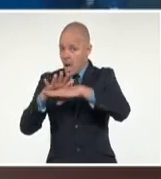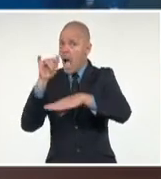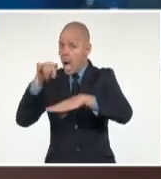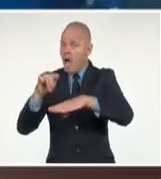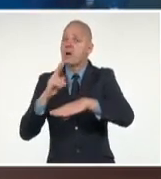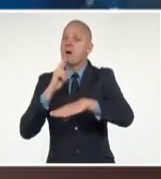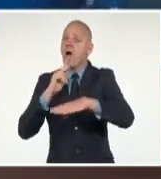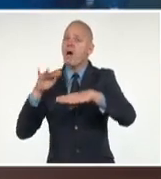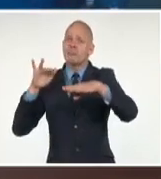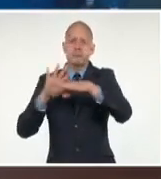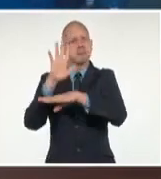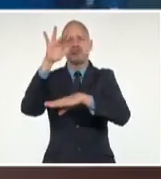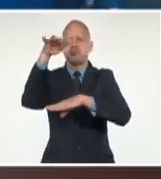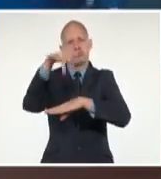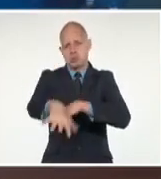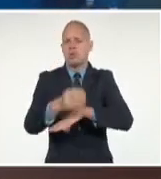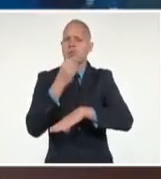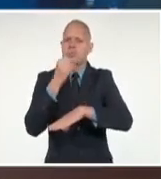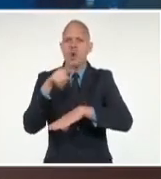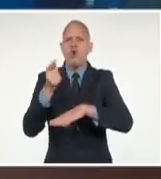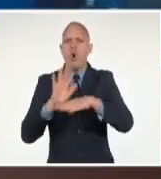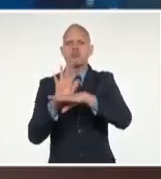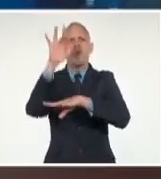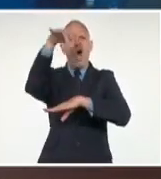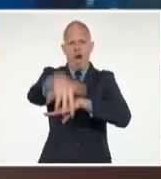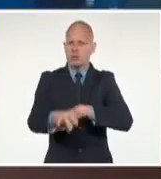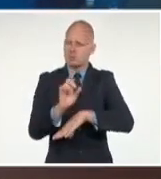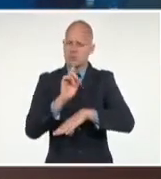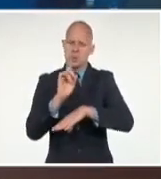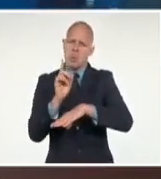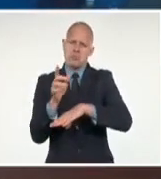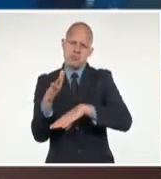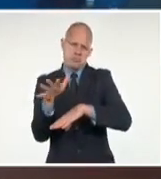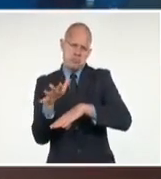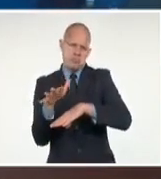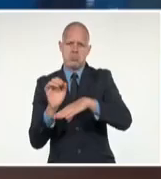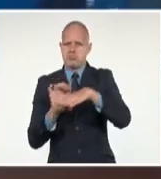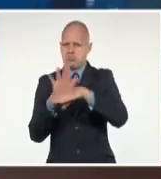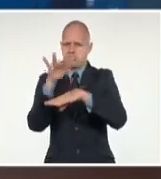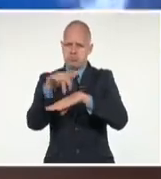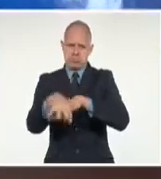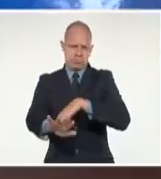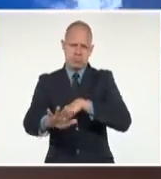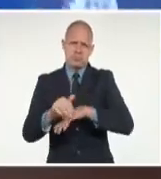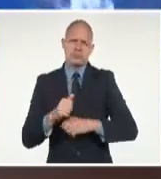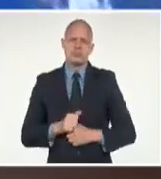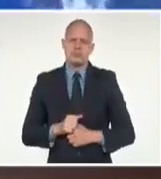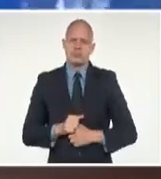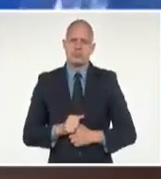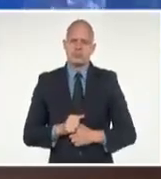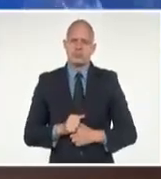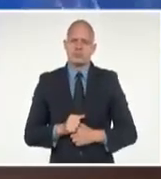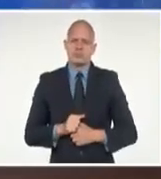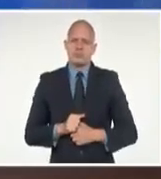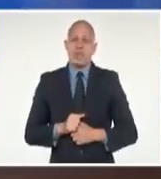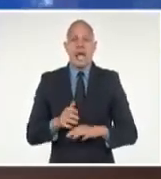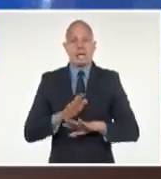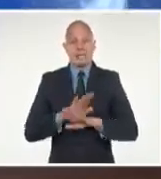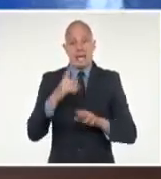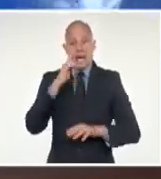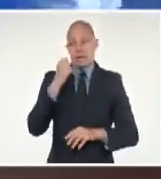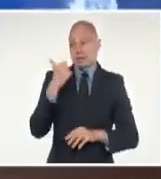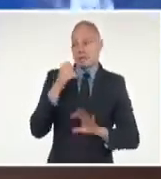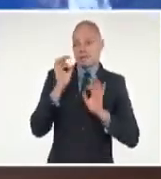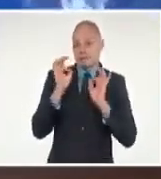ligeras. Que es lo que se está pronosticando. O sea, que esto es el cúmulo